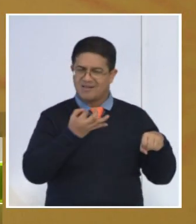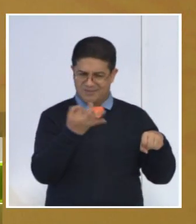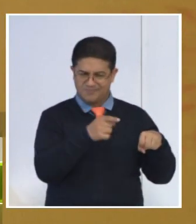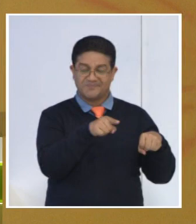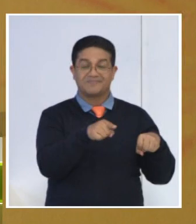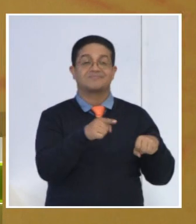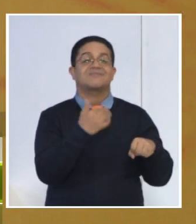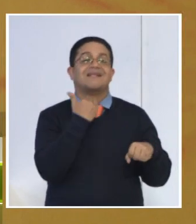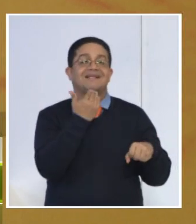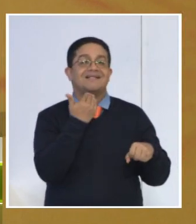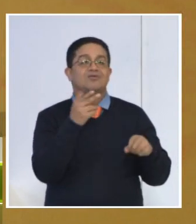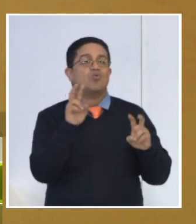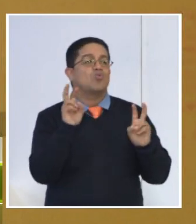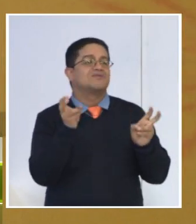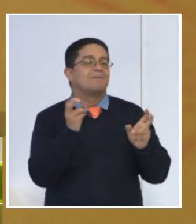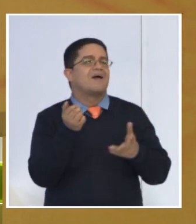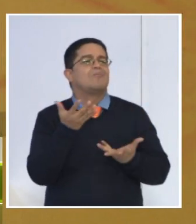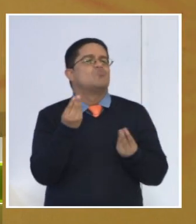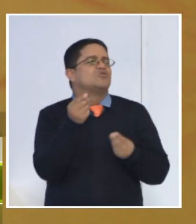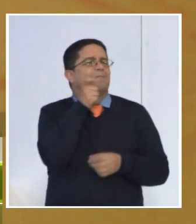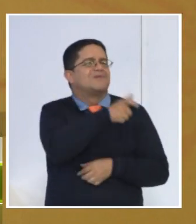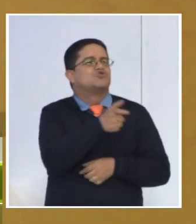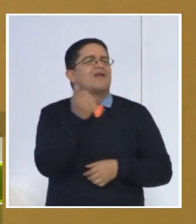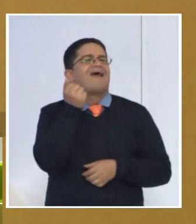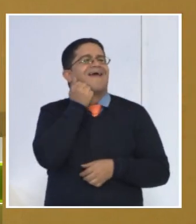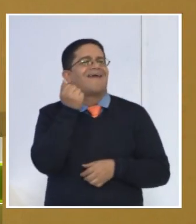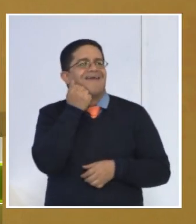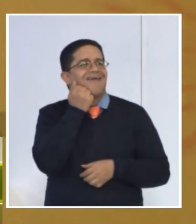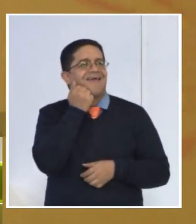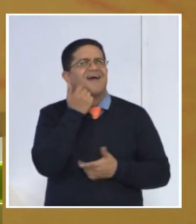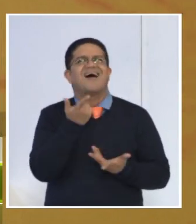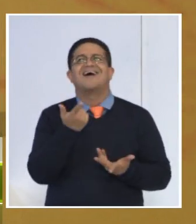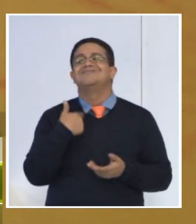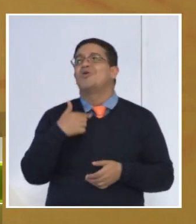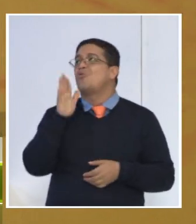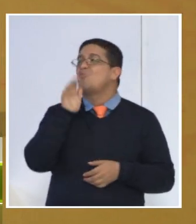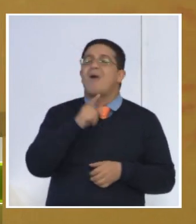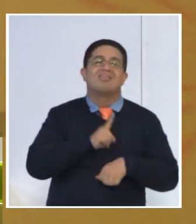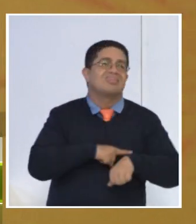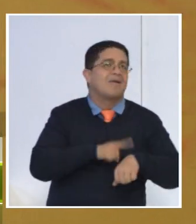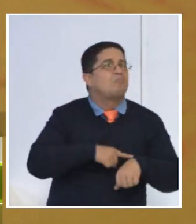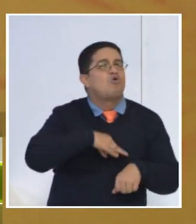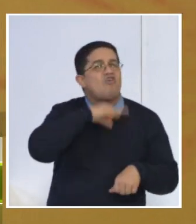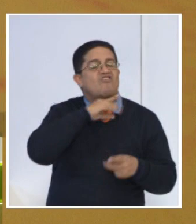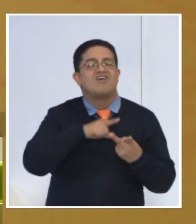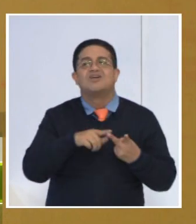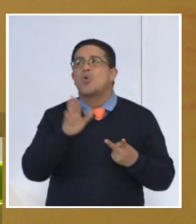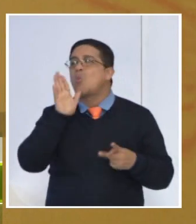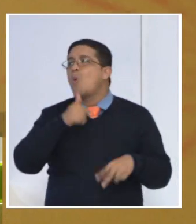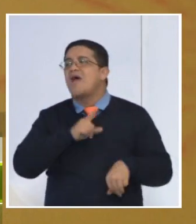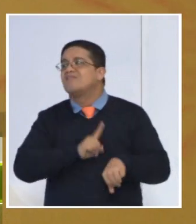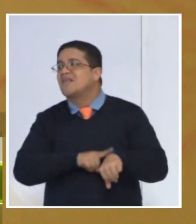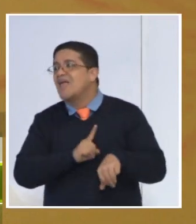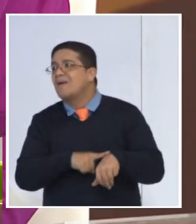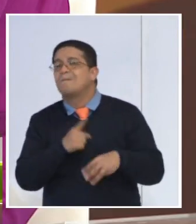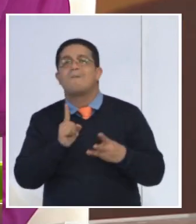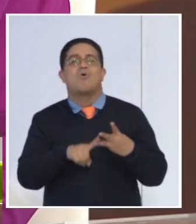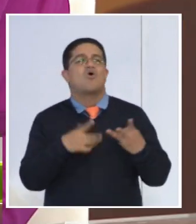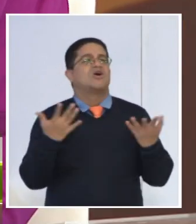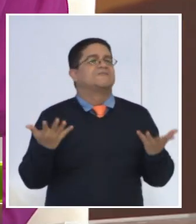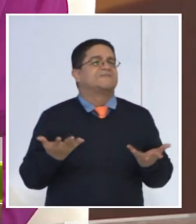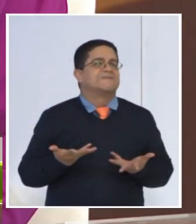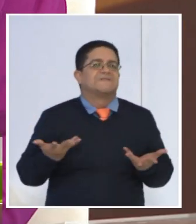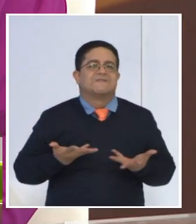algo que es un tema de queja de muchas personas. Que a veces es que no me alcanza el tiempo, es que no tengo el tiempo para eso. O yo quería hacerlo en tanto tiempo.